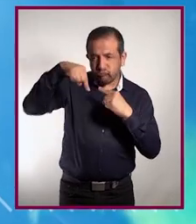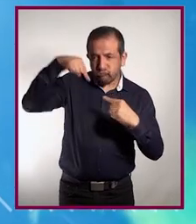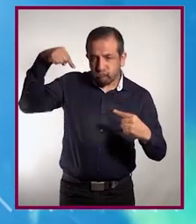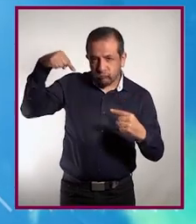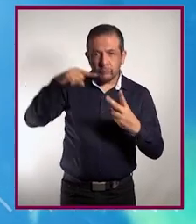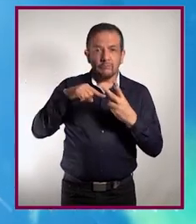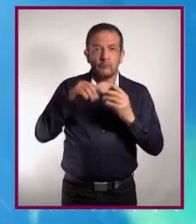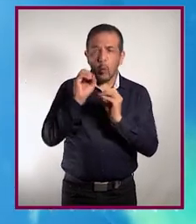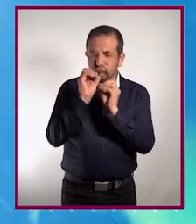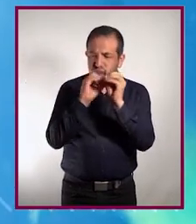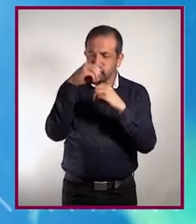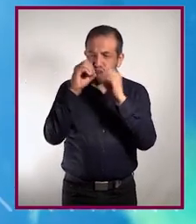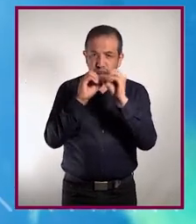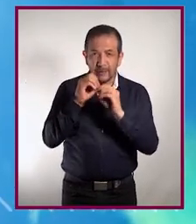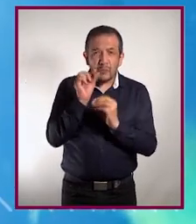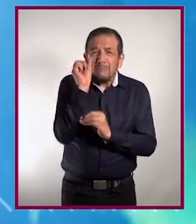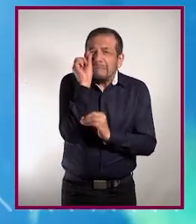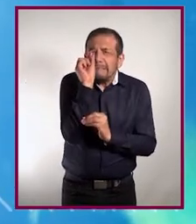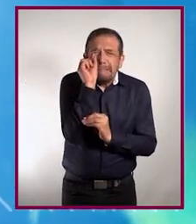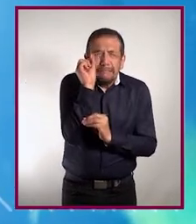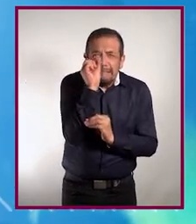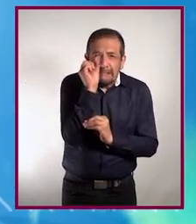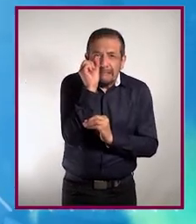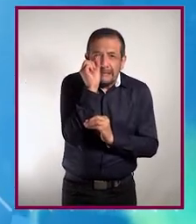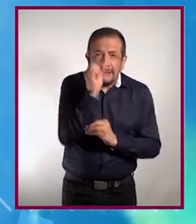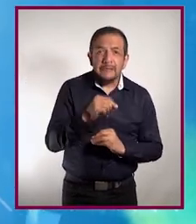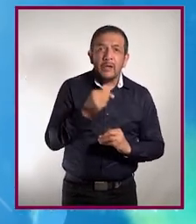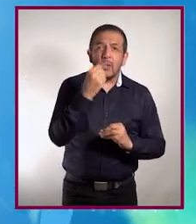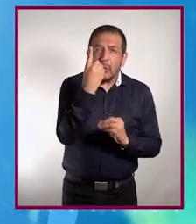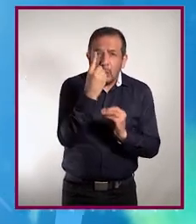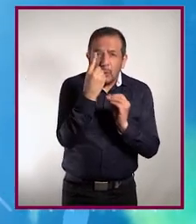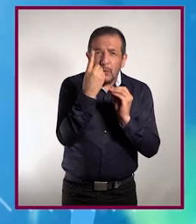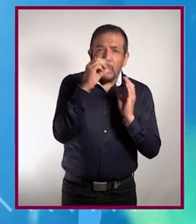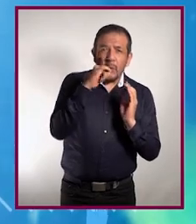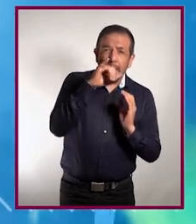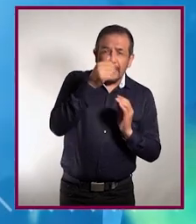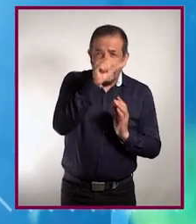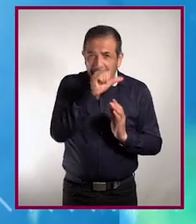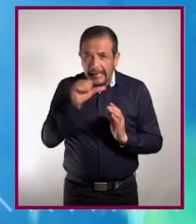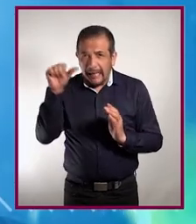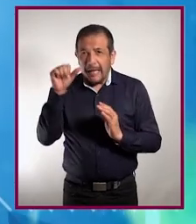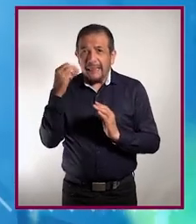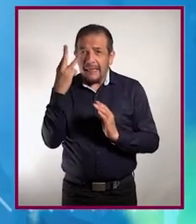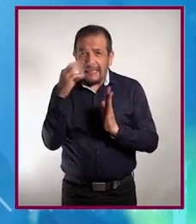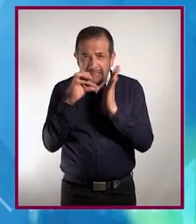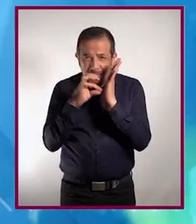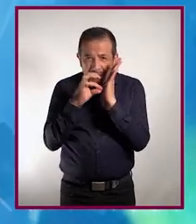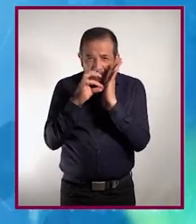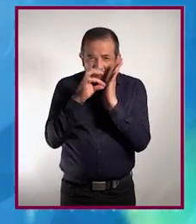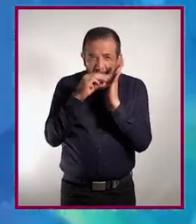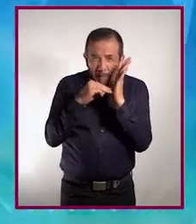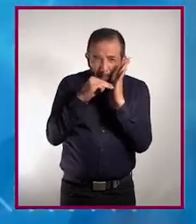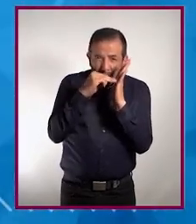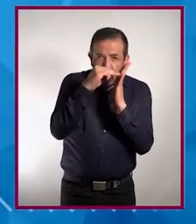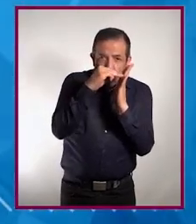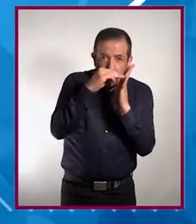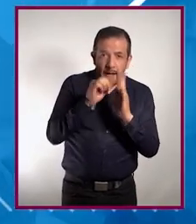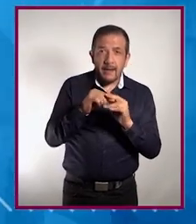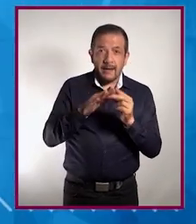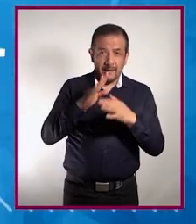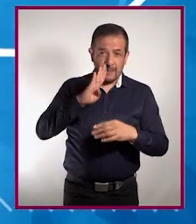espiral, pelotitas. Y son tan pequeñas que entre 1 y 3 millones de bacterias podrían caber en la cabeza de un alfiler.